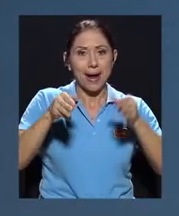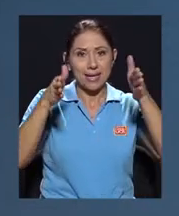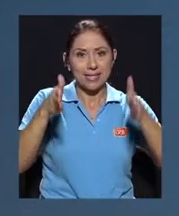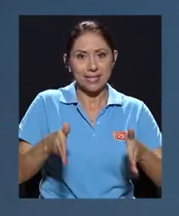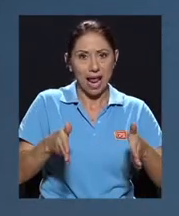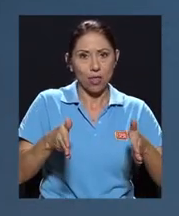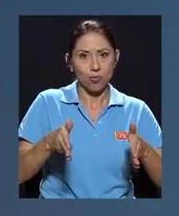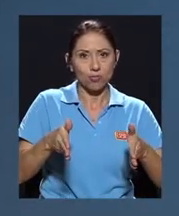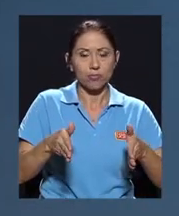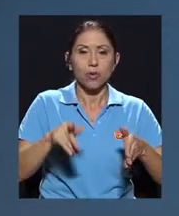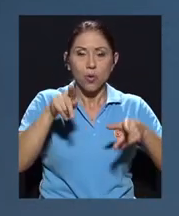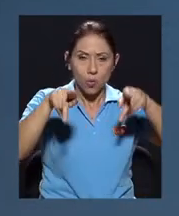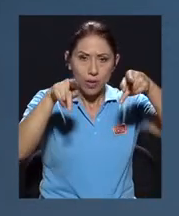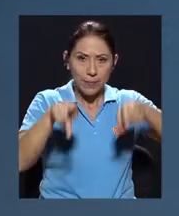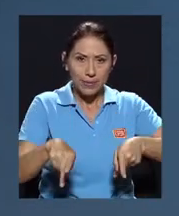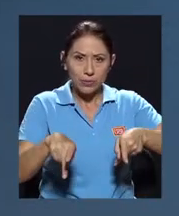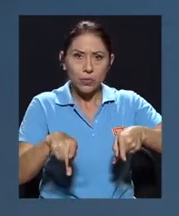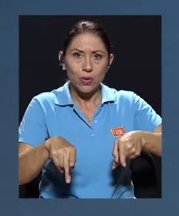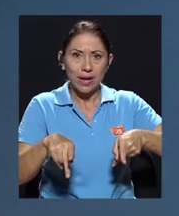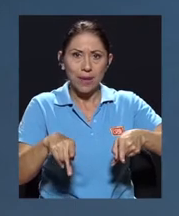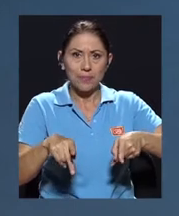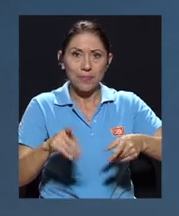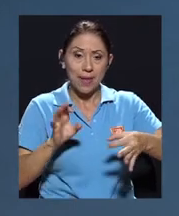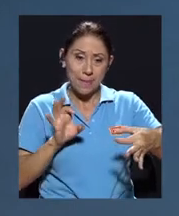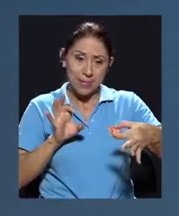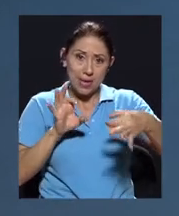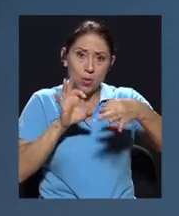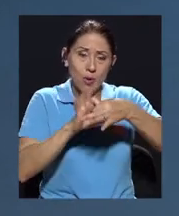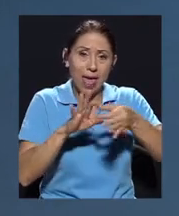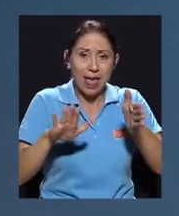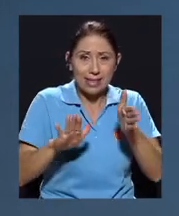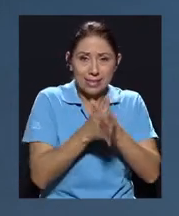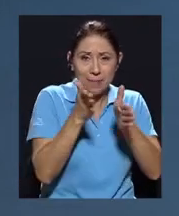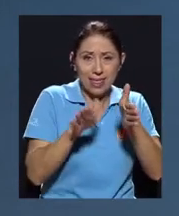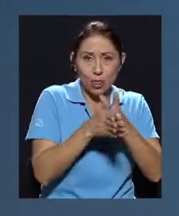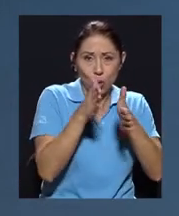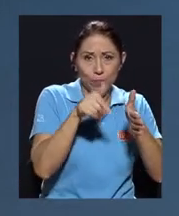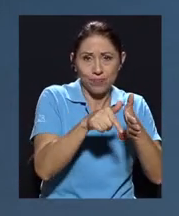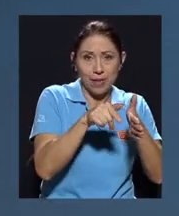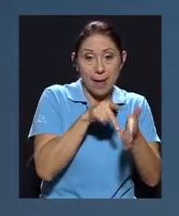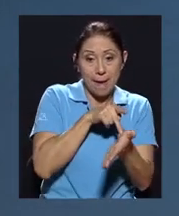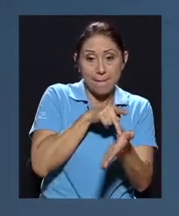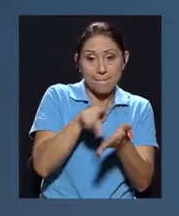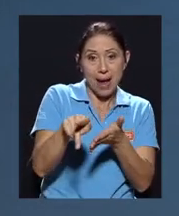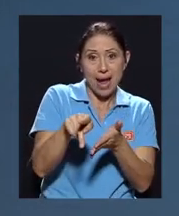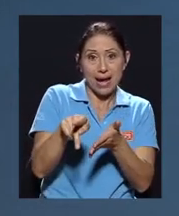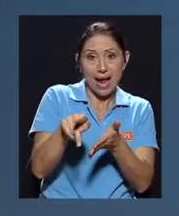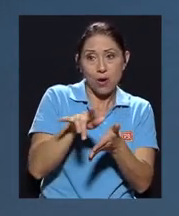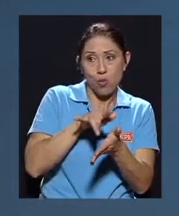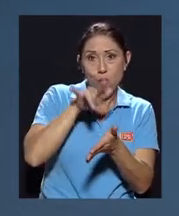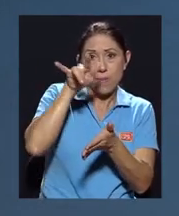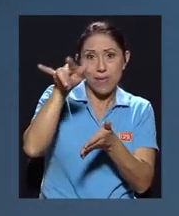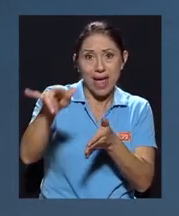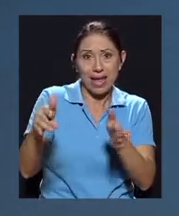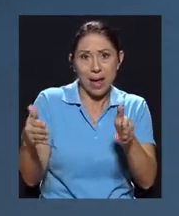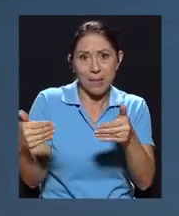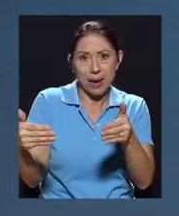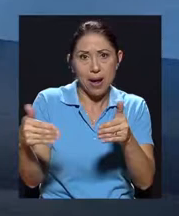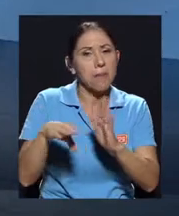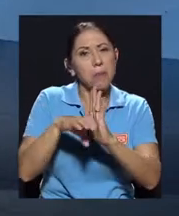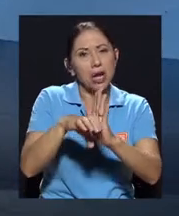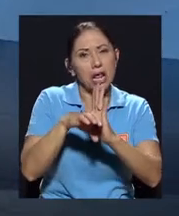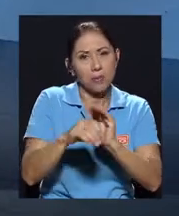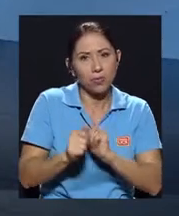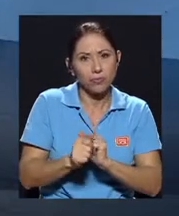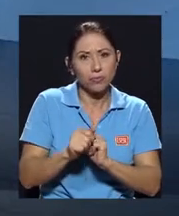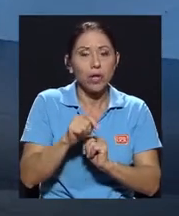una persona vinculada, en este caso al cemento, le paga un viaje a Panamá, por ejemplo, que es un caso real que podemos haber tenido muy